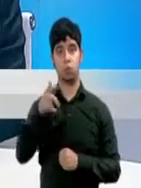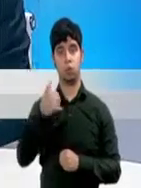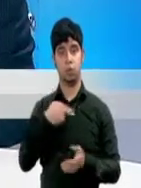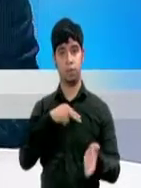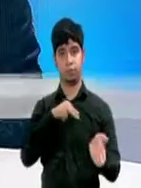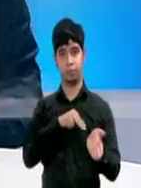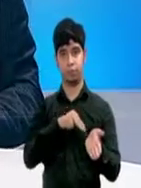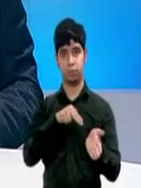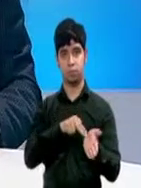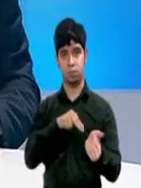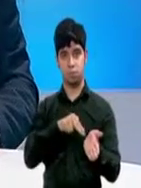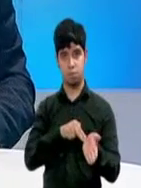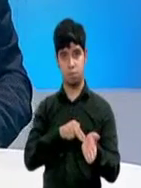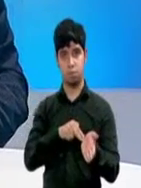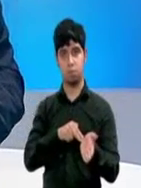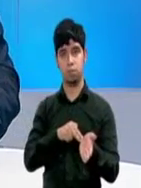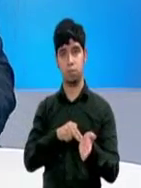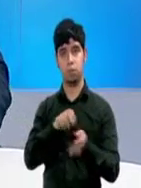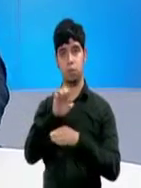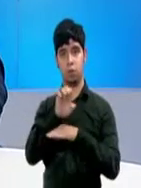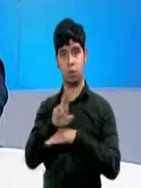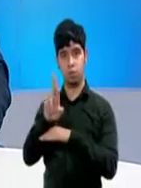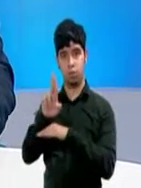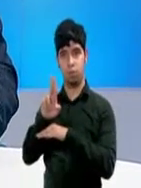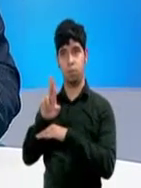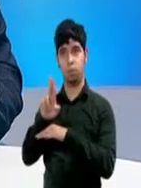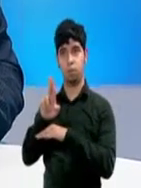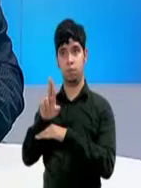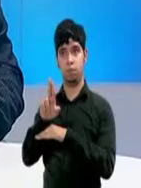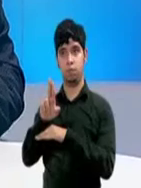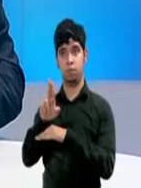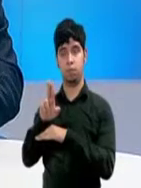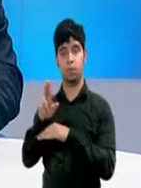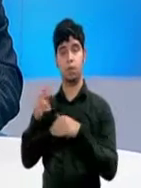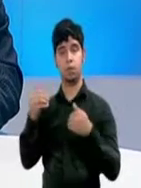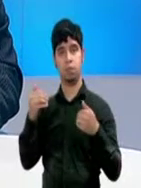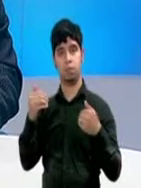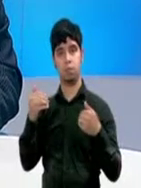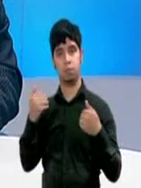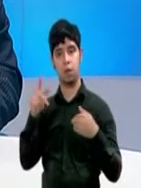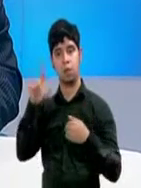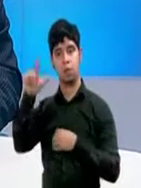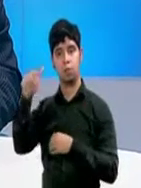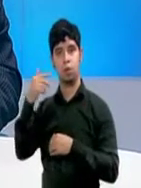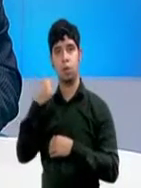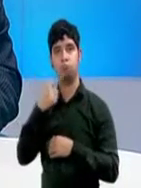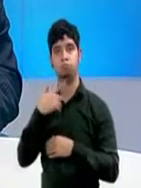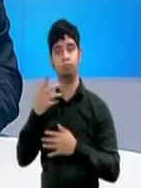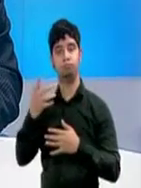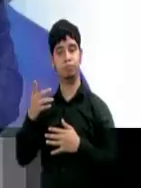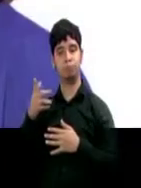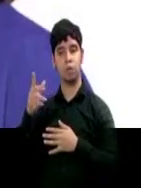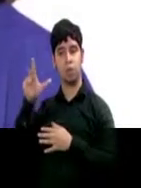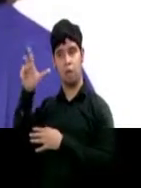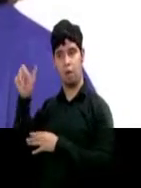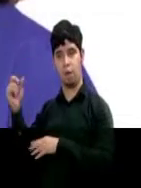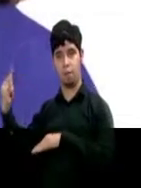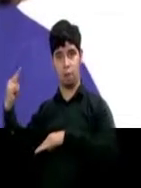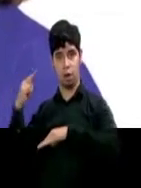estadounidense que se había quejado de la cuarentena obligada que le fue impuesta luego de regresar de África Occidental